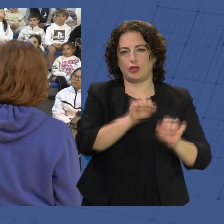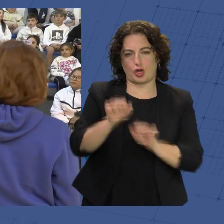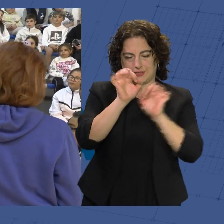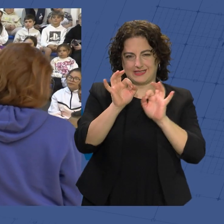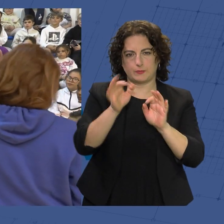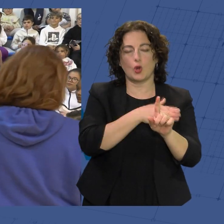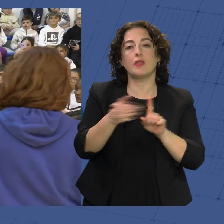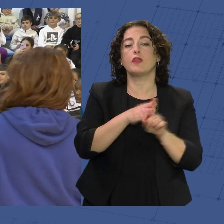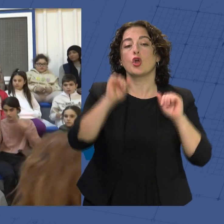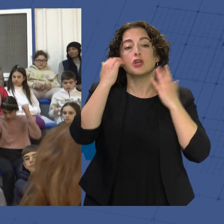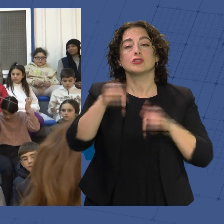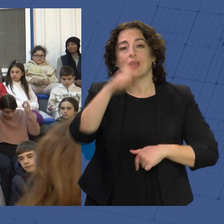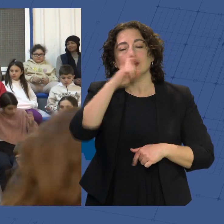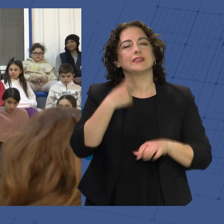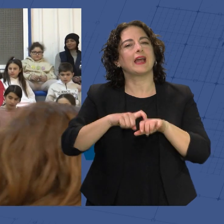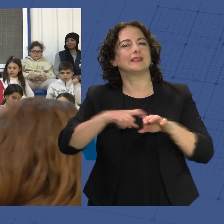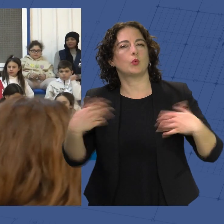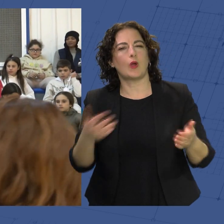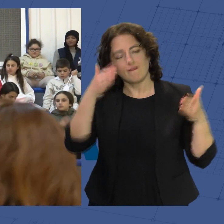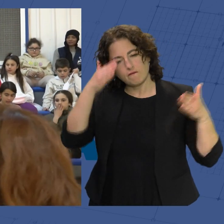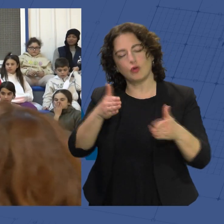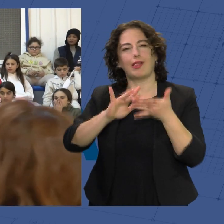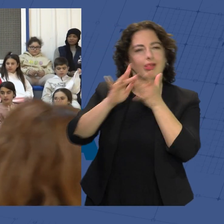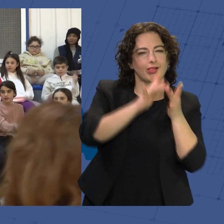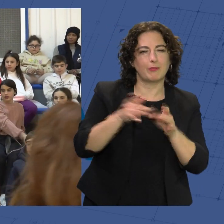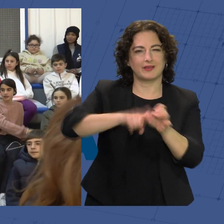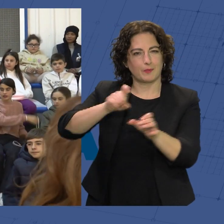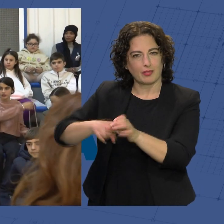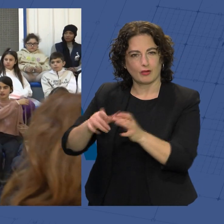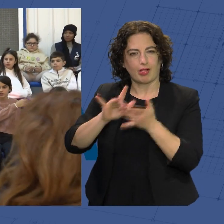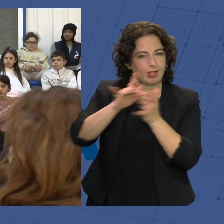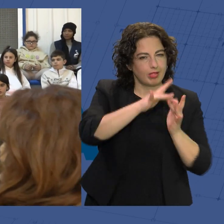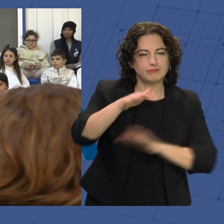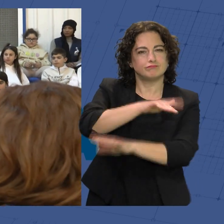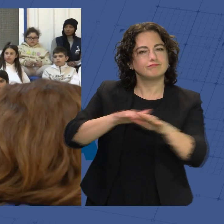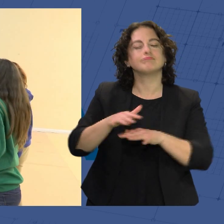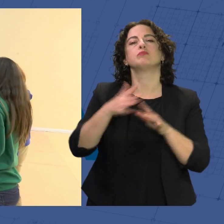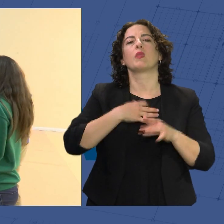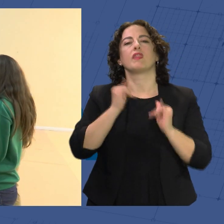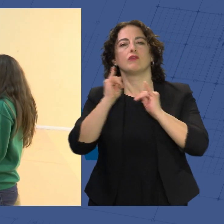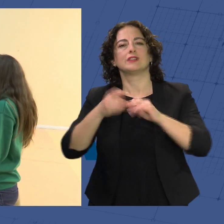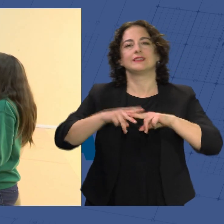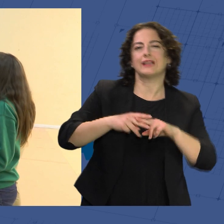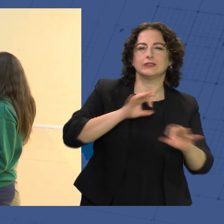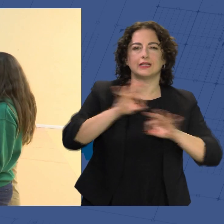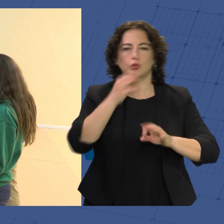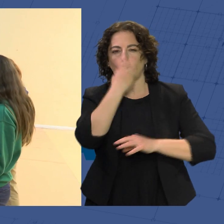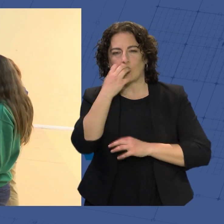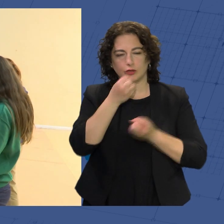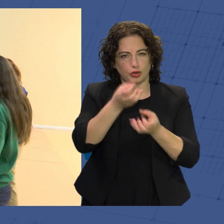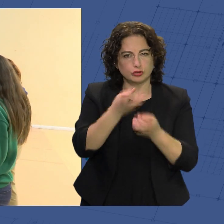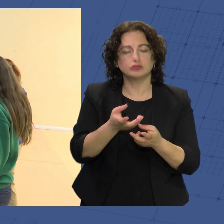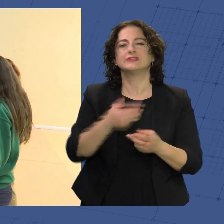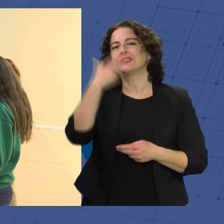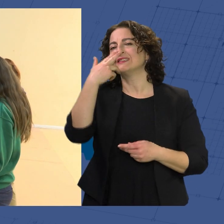El congreso de este año se ha caracterizado por un enfoque interactivo y participativo. Los asistentes han podido disfrutar de talleres de teatro y cuentacuentos, una